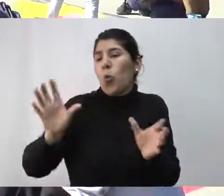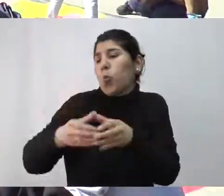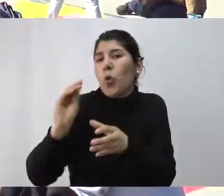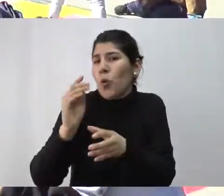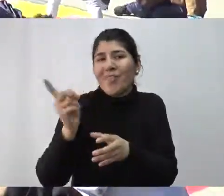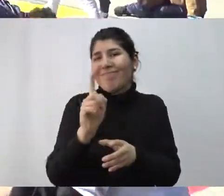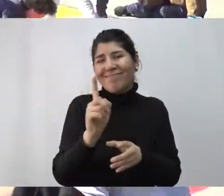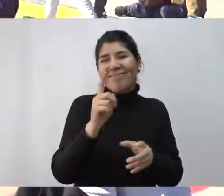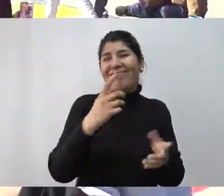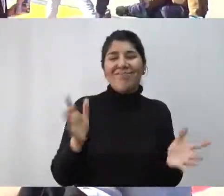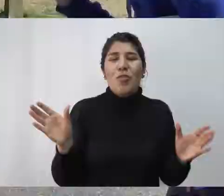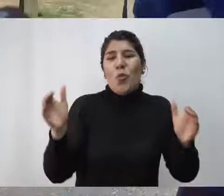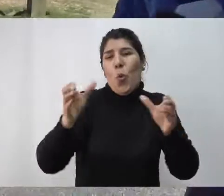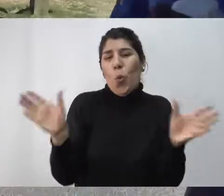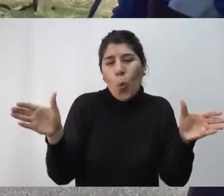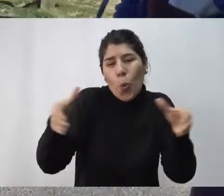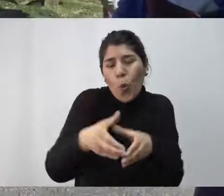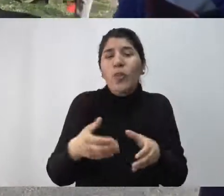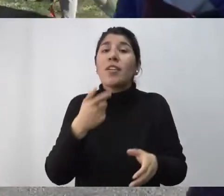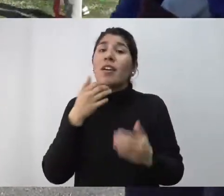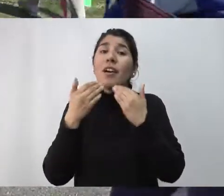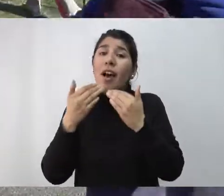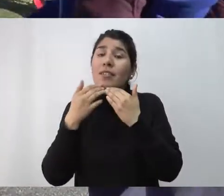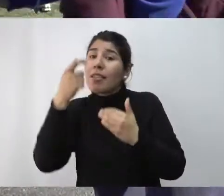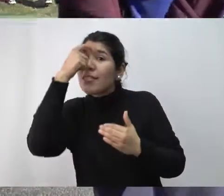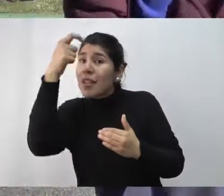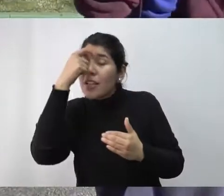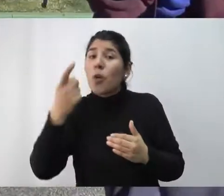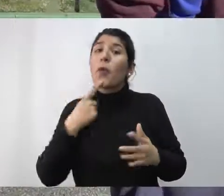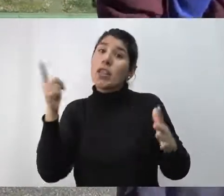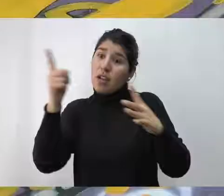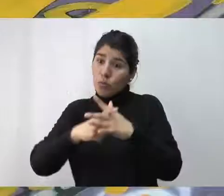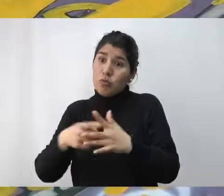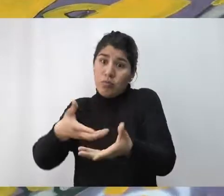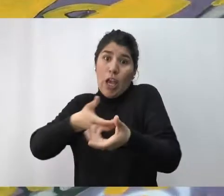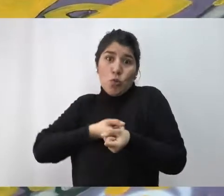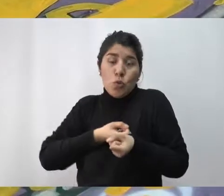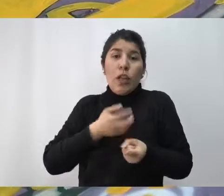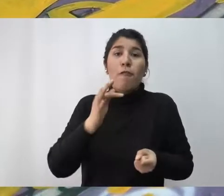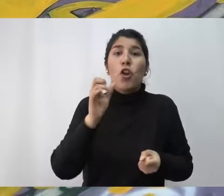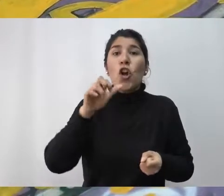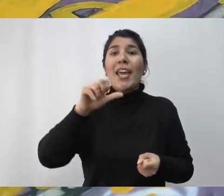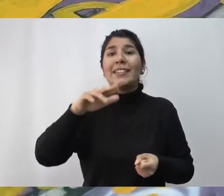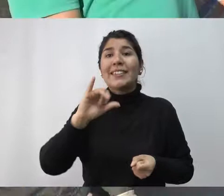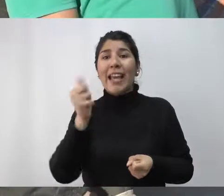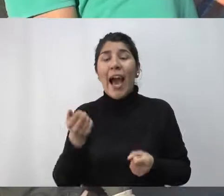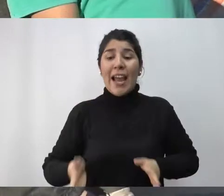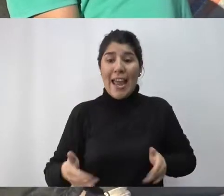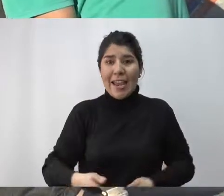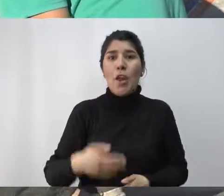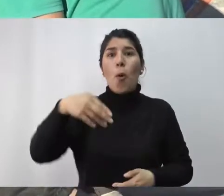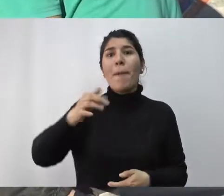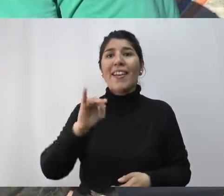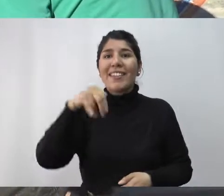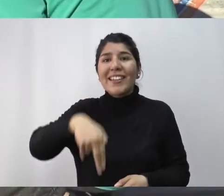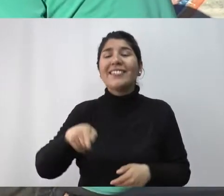no hay una juventud sola porque hay muchas maneras de vivirla. Ha sido todo gracias a los técnicos de políticas inclusivas, a Florencia Mandarán